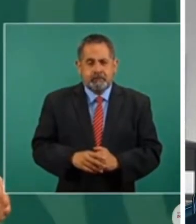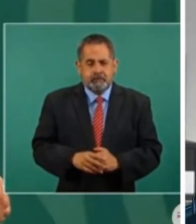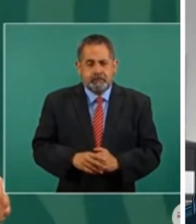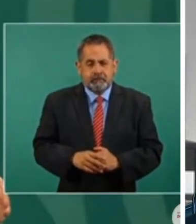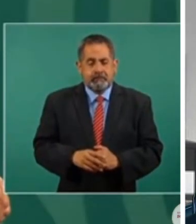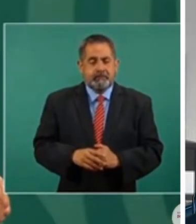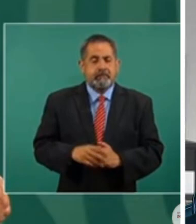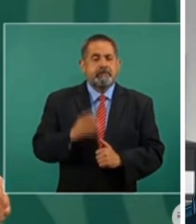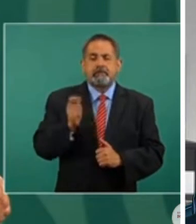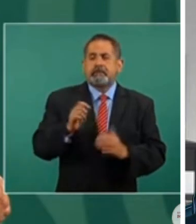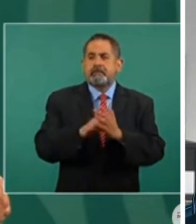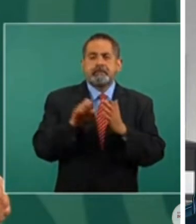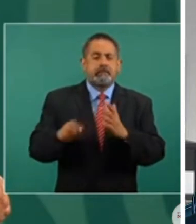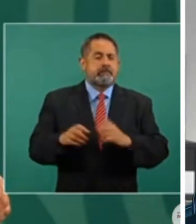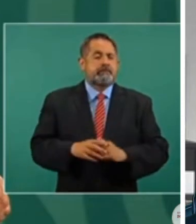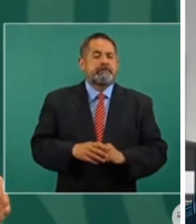El que, por ejemplo,